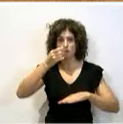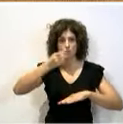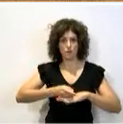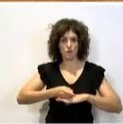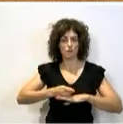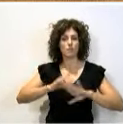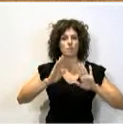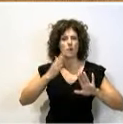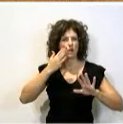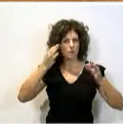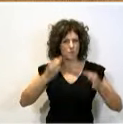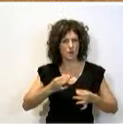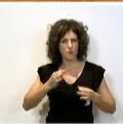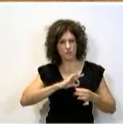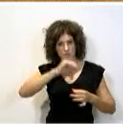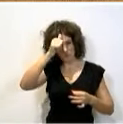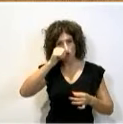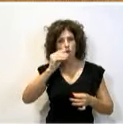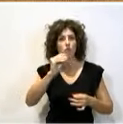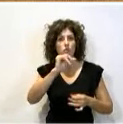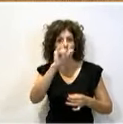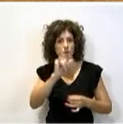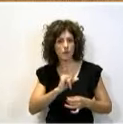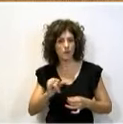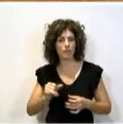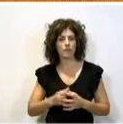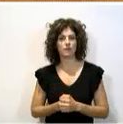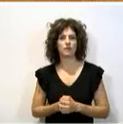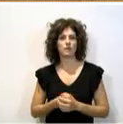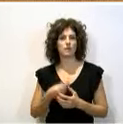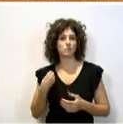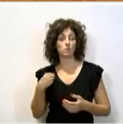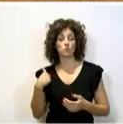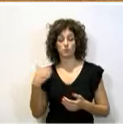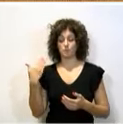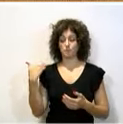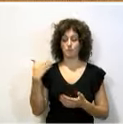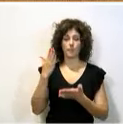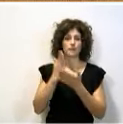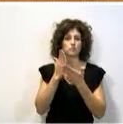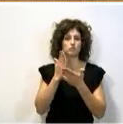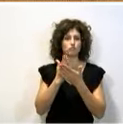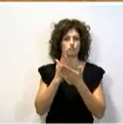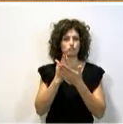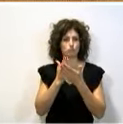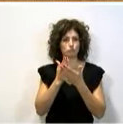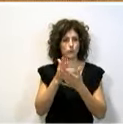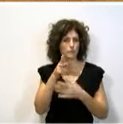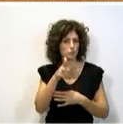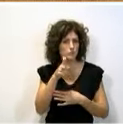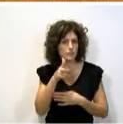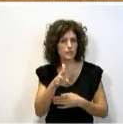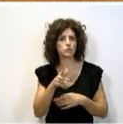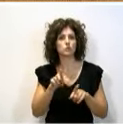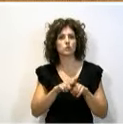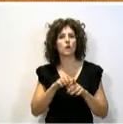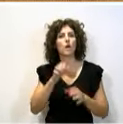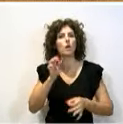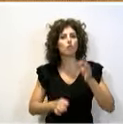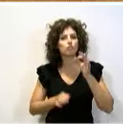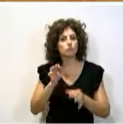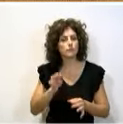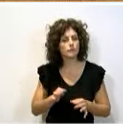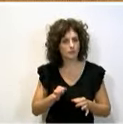señor Domínguez, que estudiamos, cuando estudiábamos derecho a aquello de la justicia formal, la justicia material, ¿de acuerdo?, de